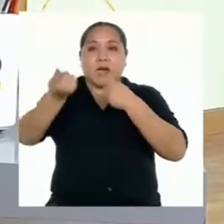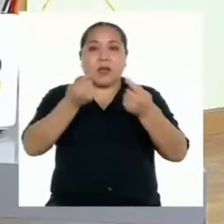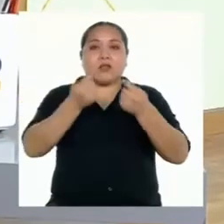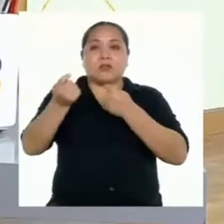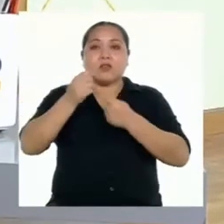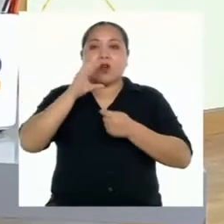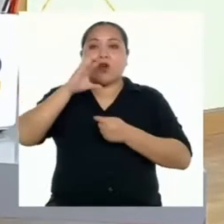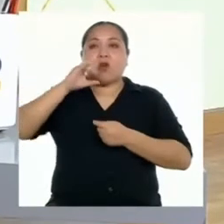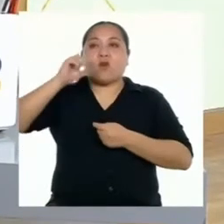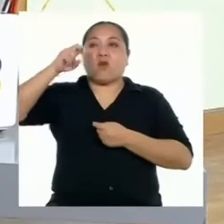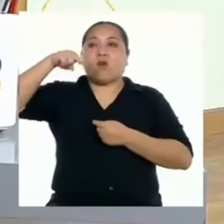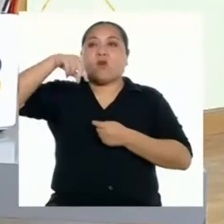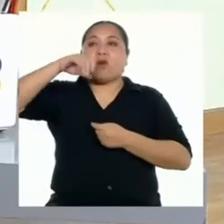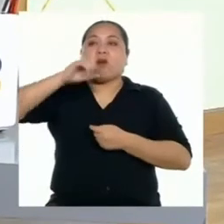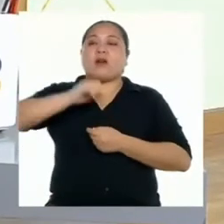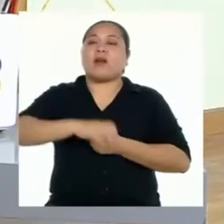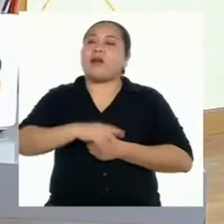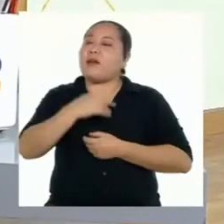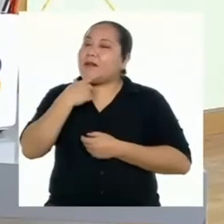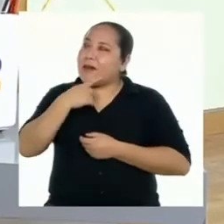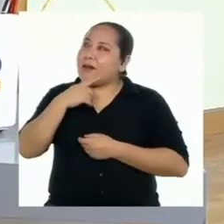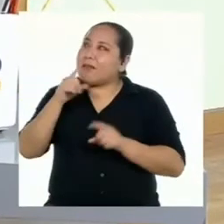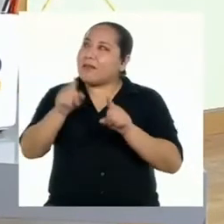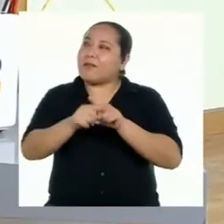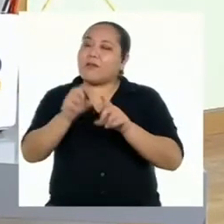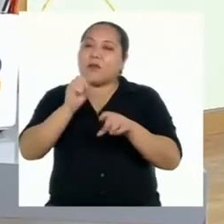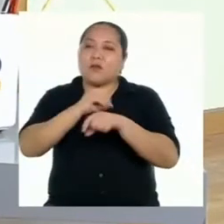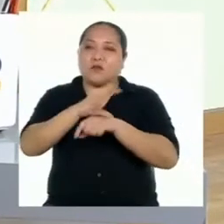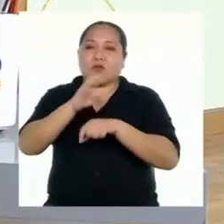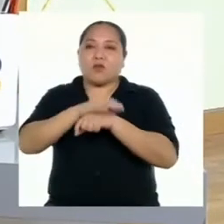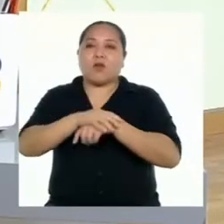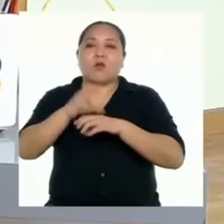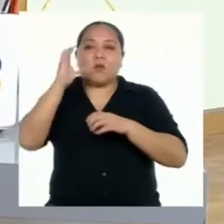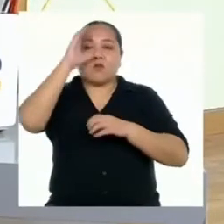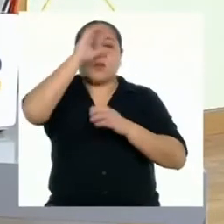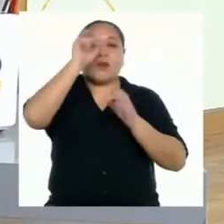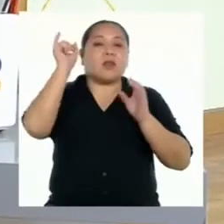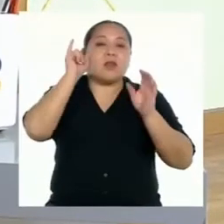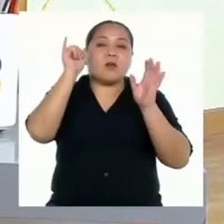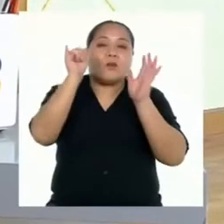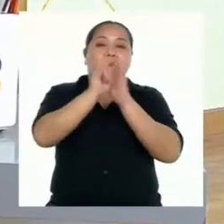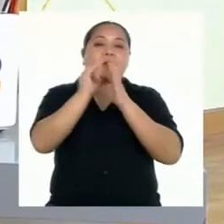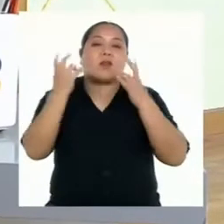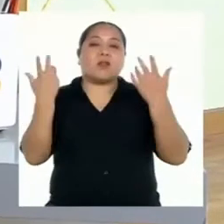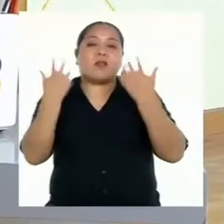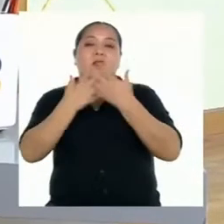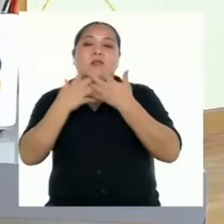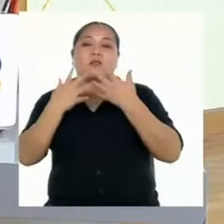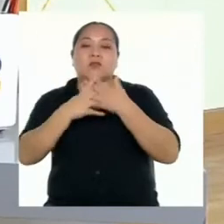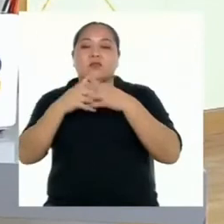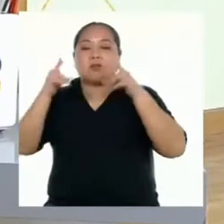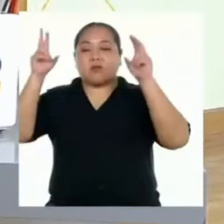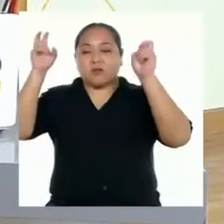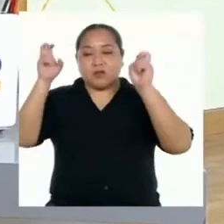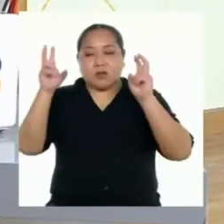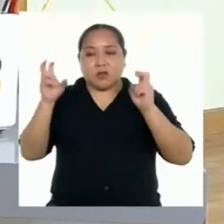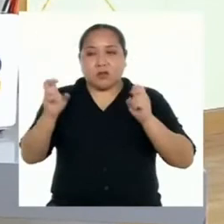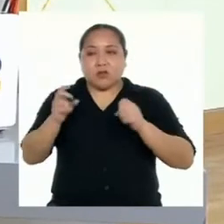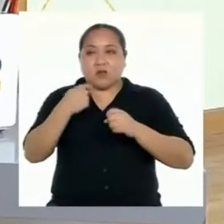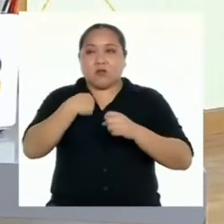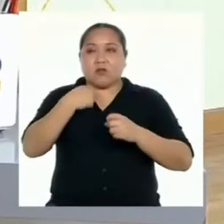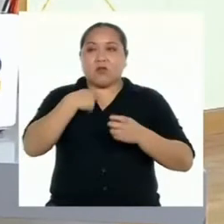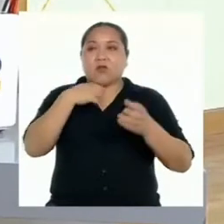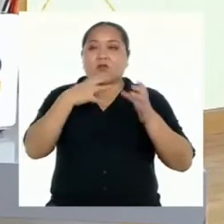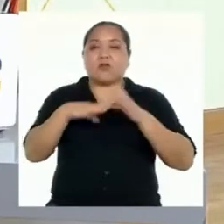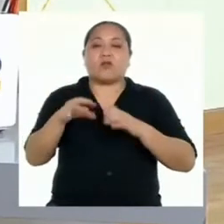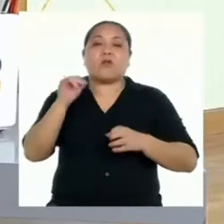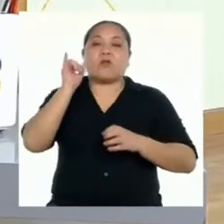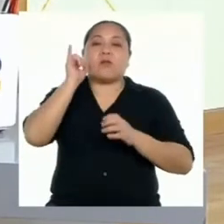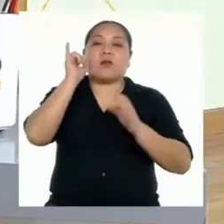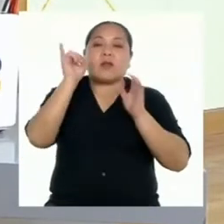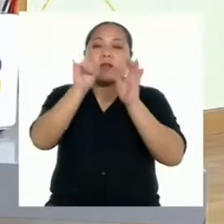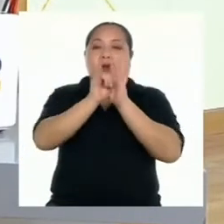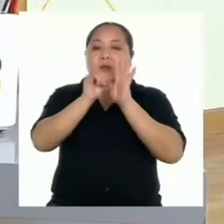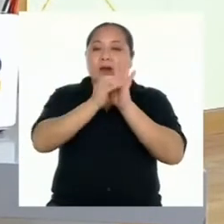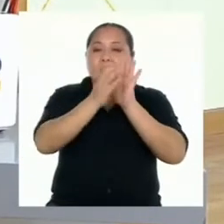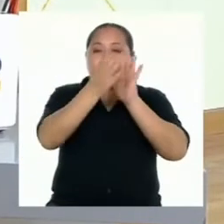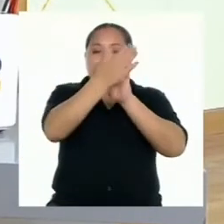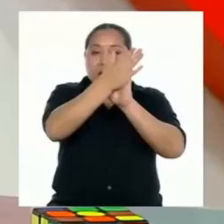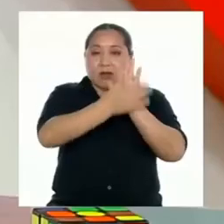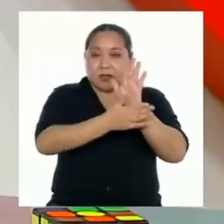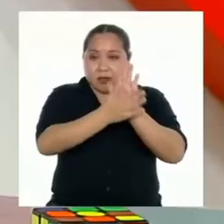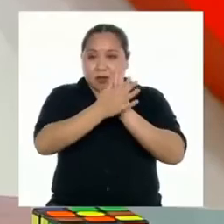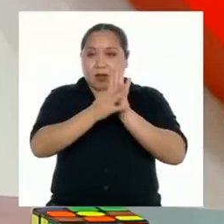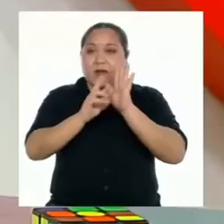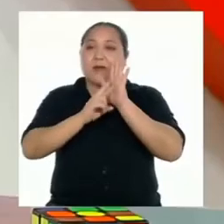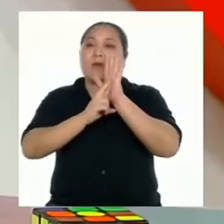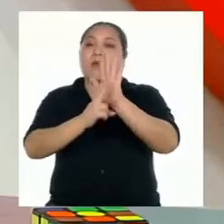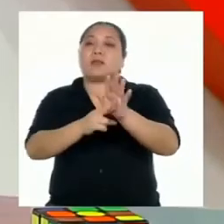¡Ah, verdad! Y me sugirió también buscar imágenes que se relacionan con los textos que he colocado, para que ilustren las ideas que estoy presentando.